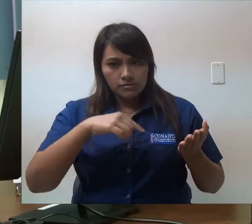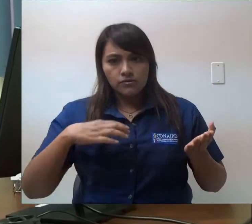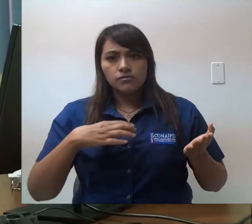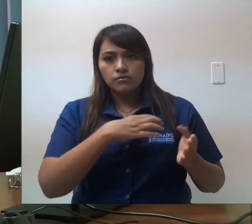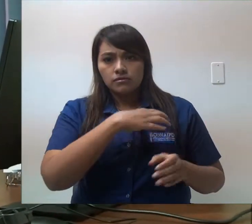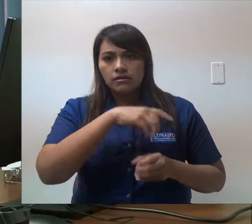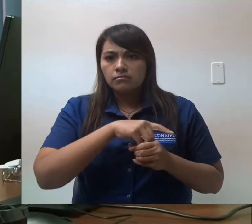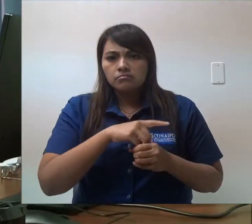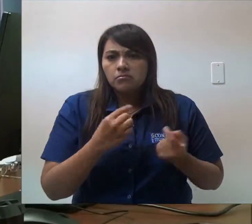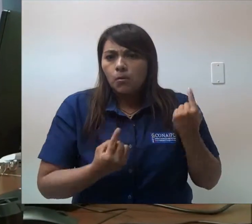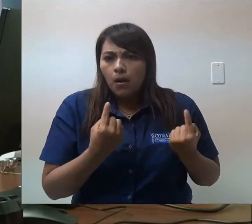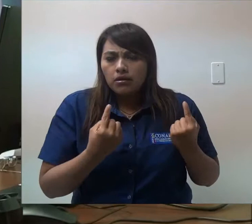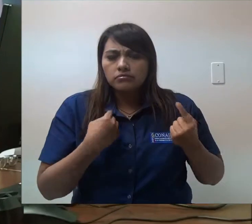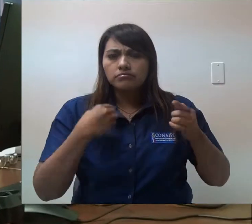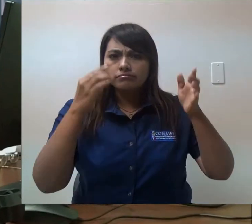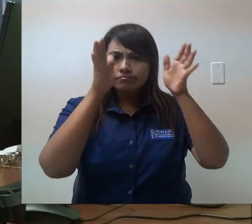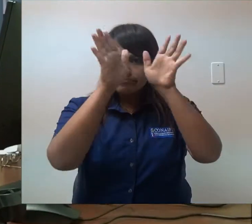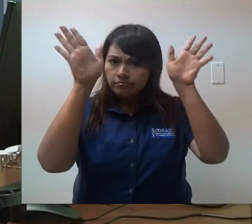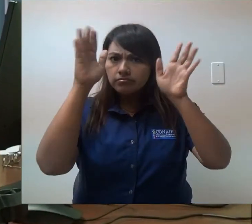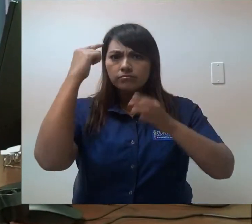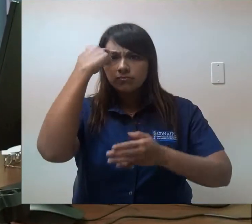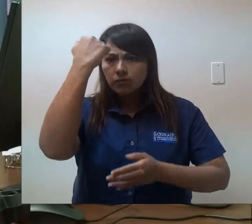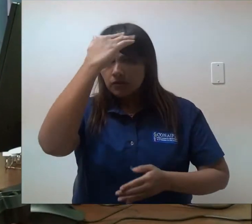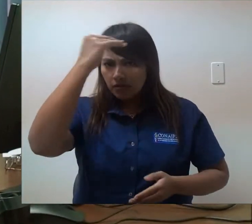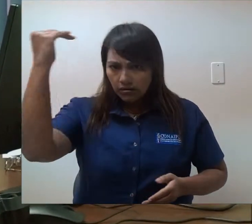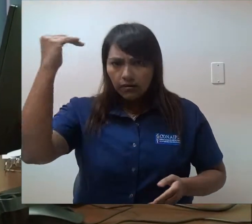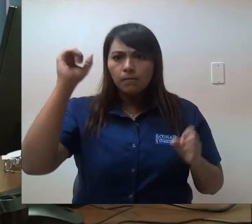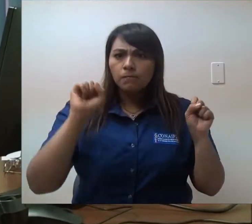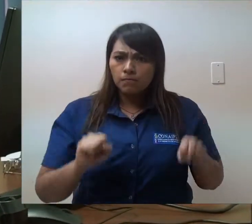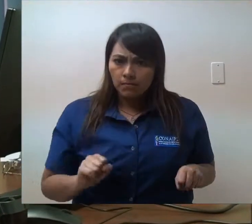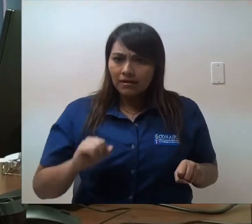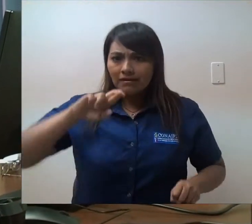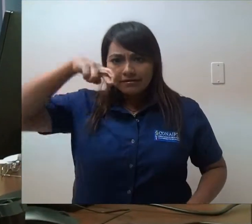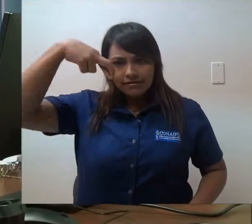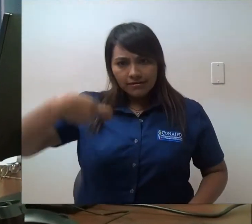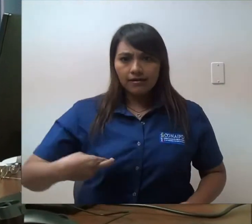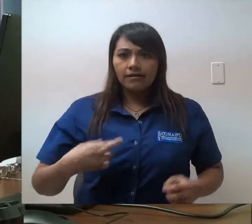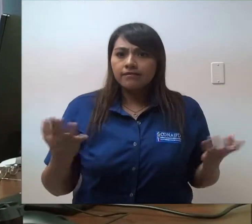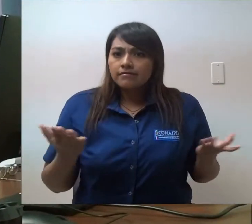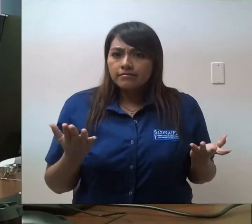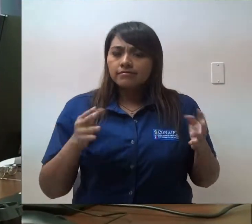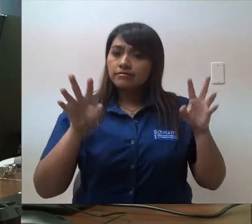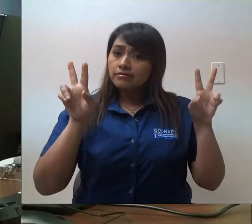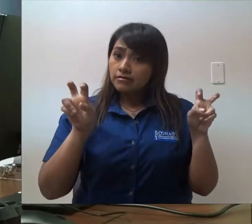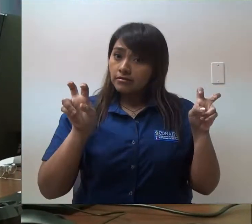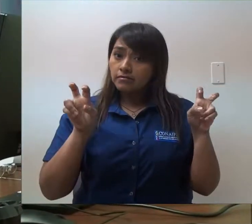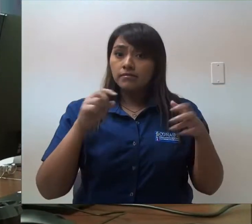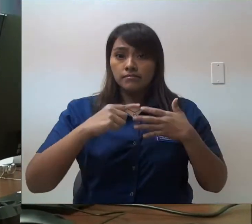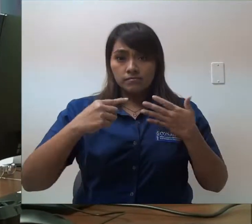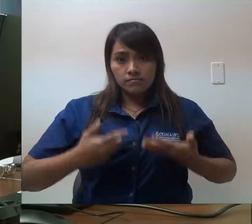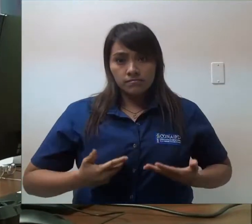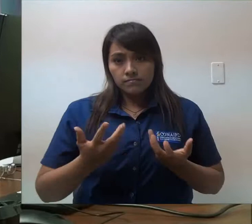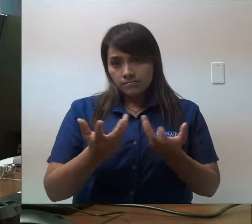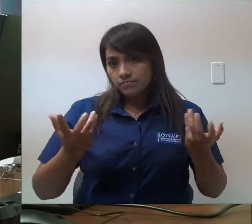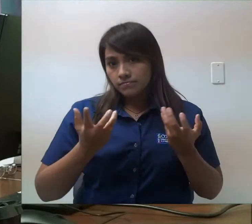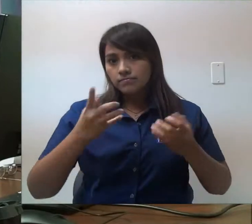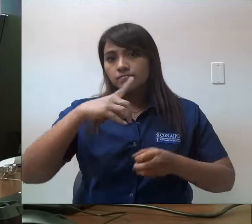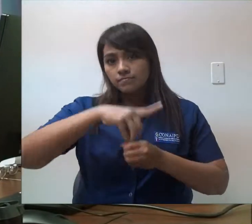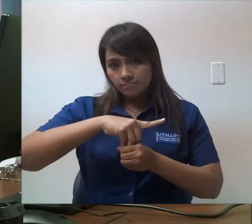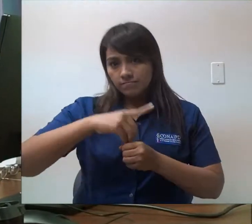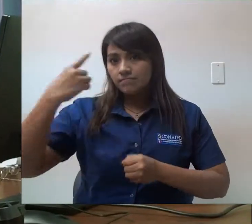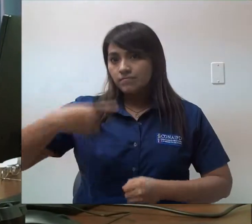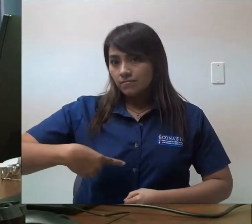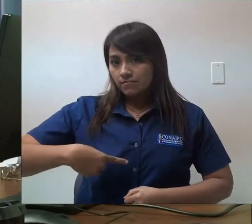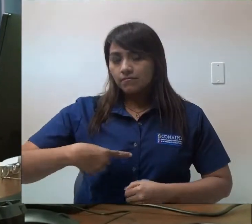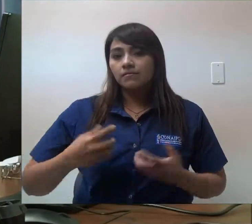nuestro trabajo está enfocado en garantizar que la política pública se cumpla en cuanto a todo lo que